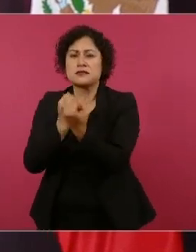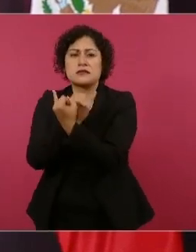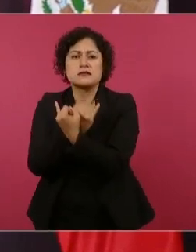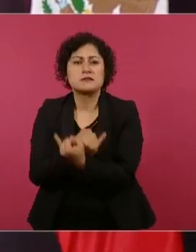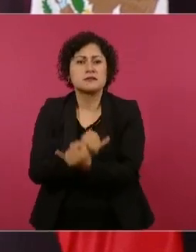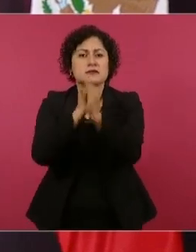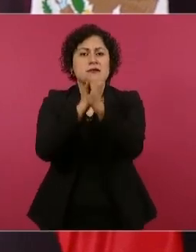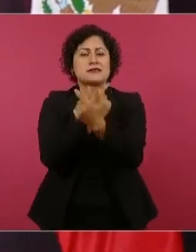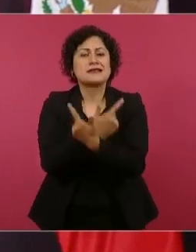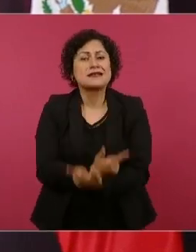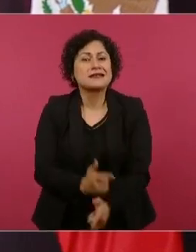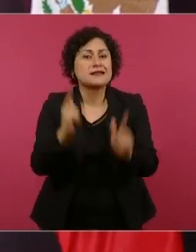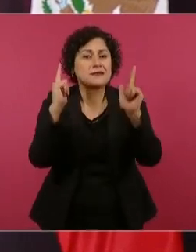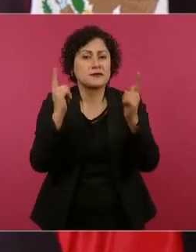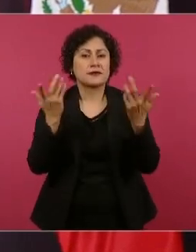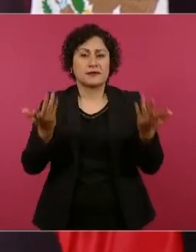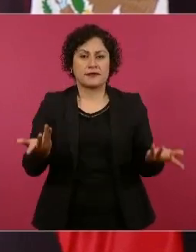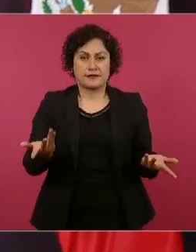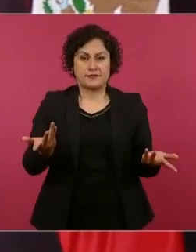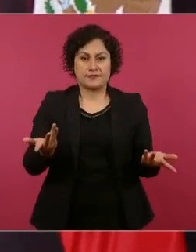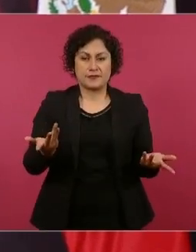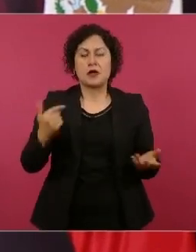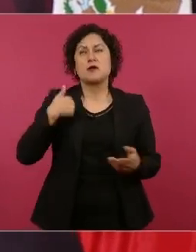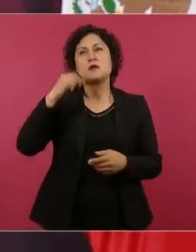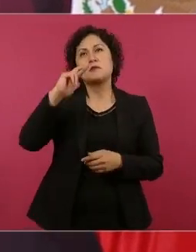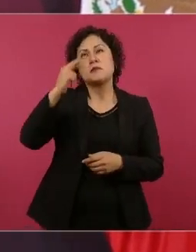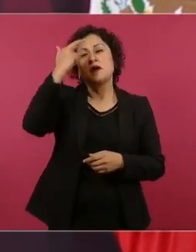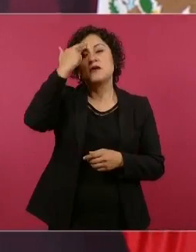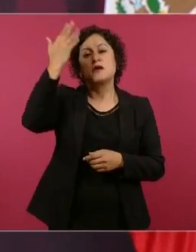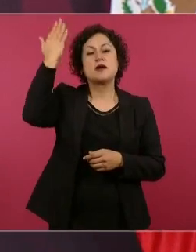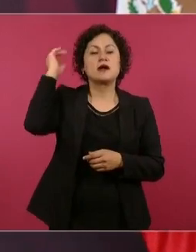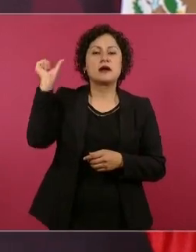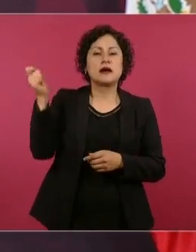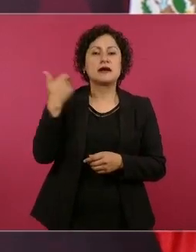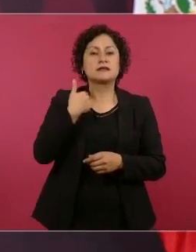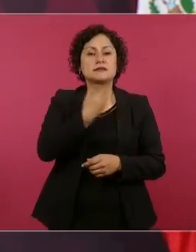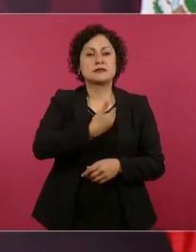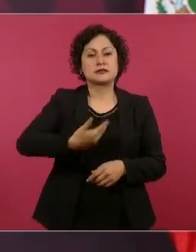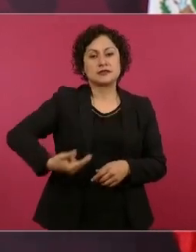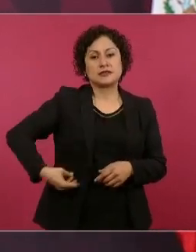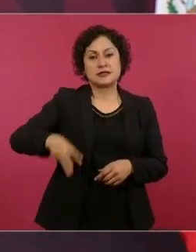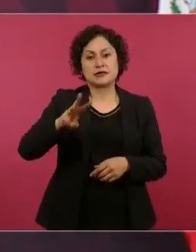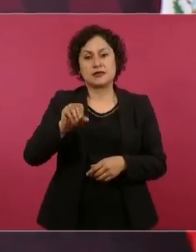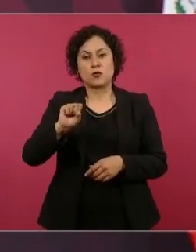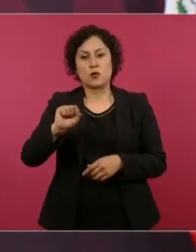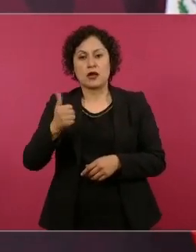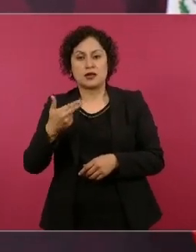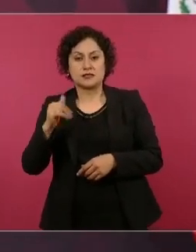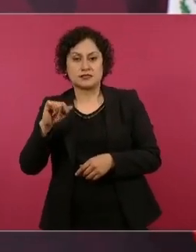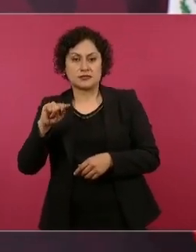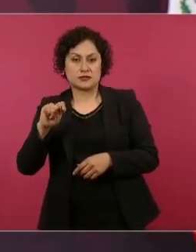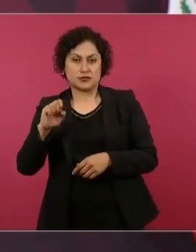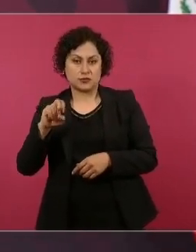Decía el presidente Washington, ningún país, por poderoso que sea,